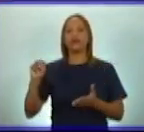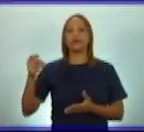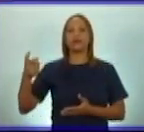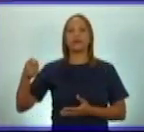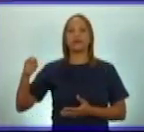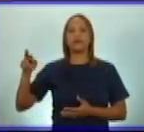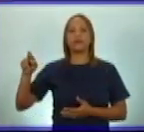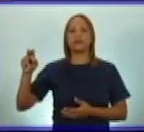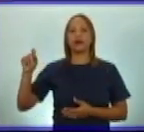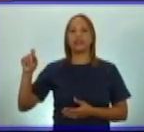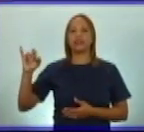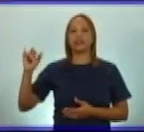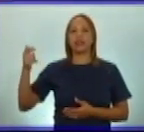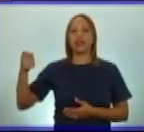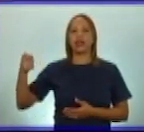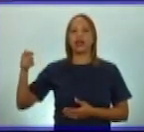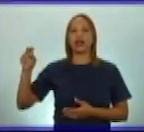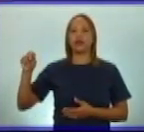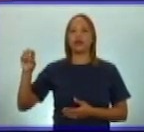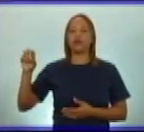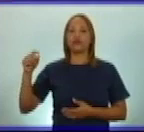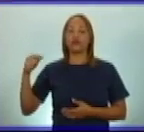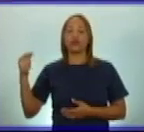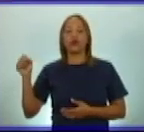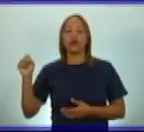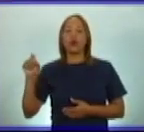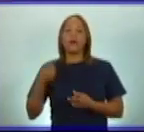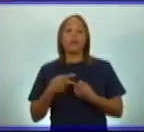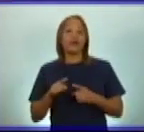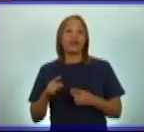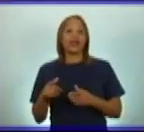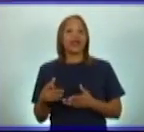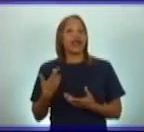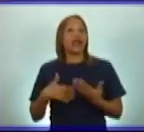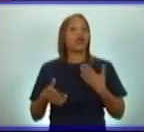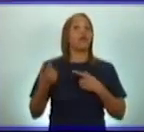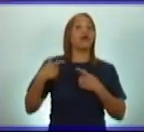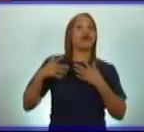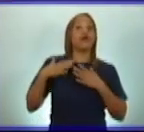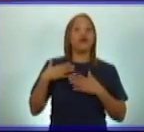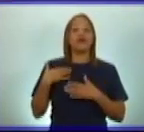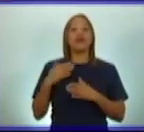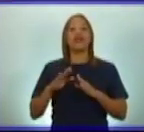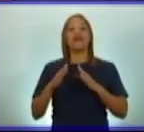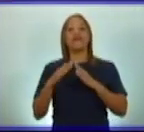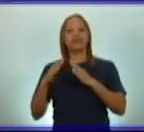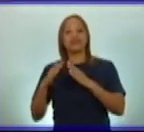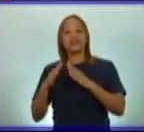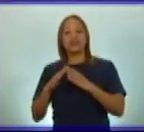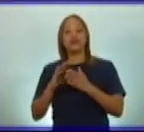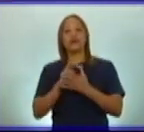a lo mejor, se motivan los maestros, los familiares y los propios niños